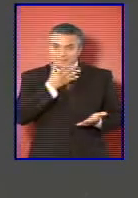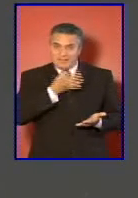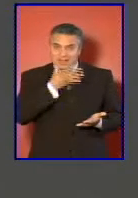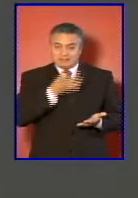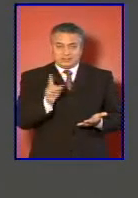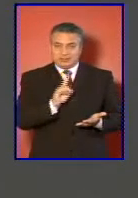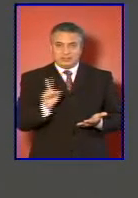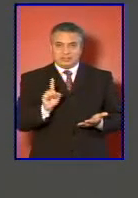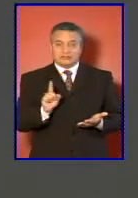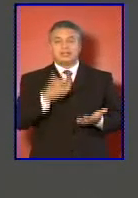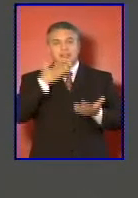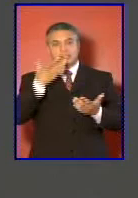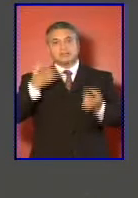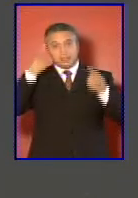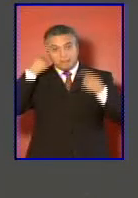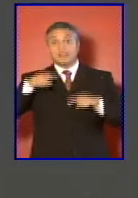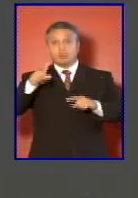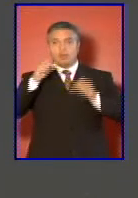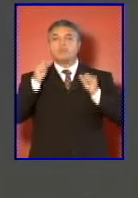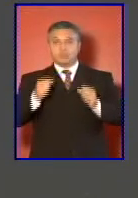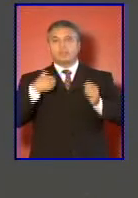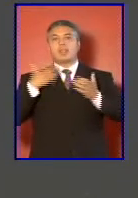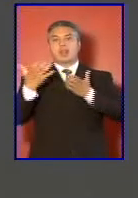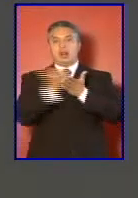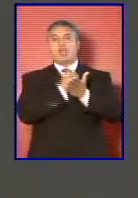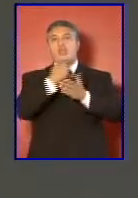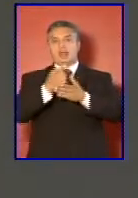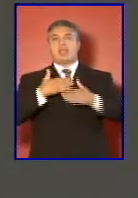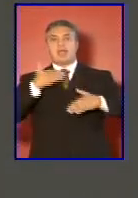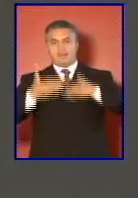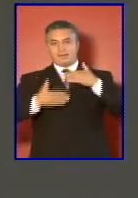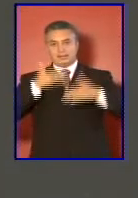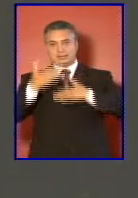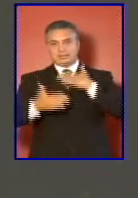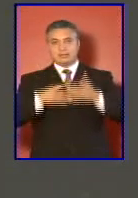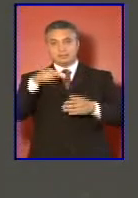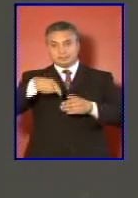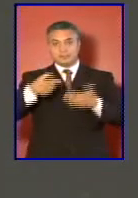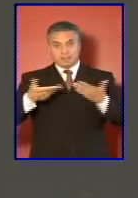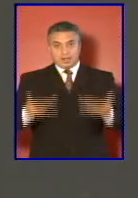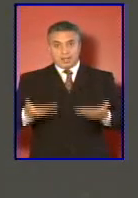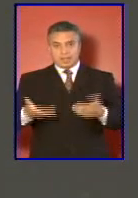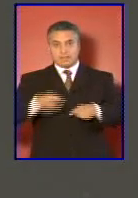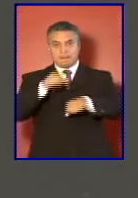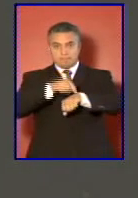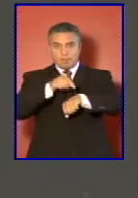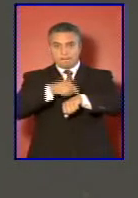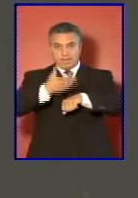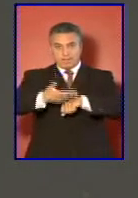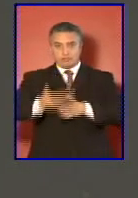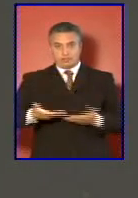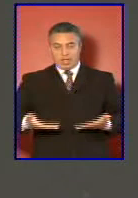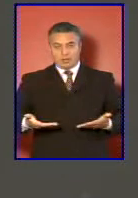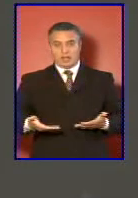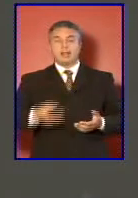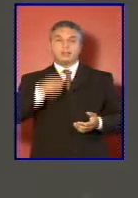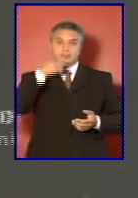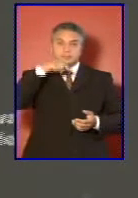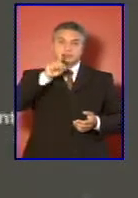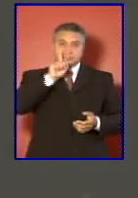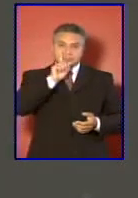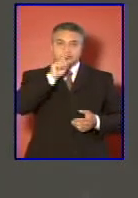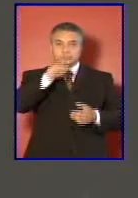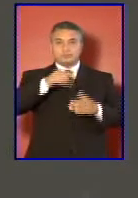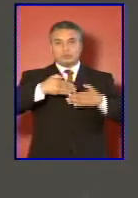embargo hemos logrado avanzar en este momento está en el proceso